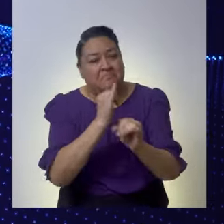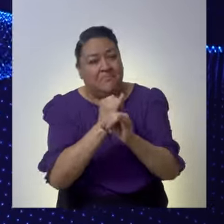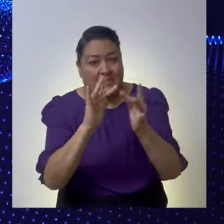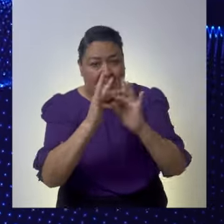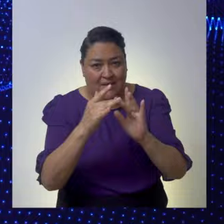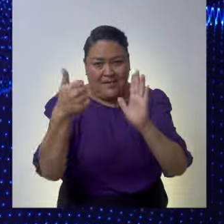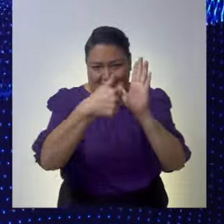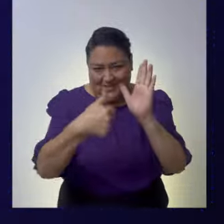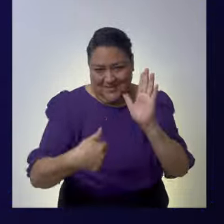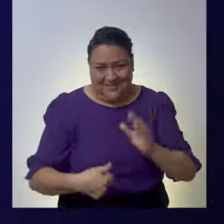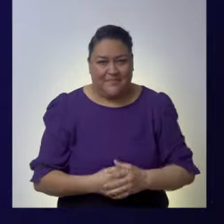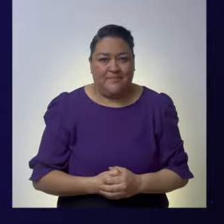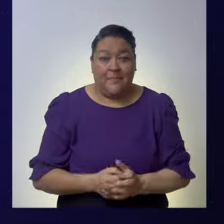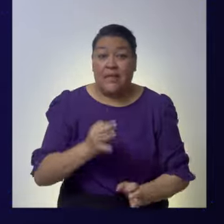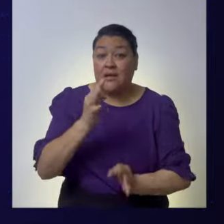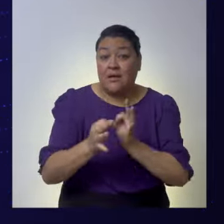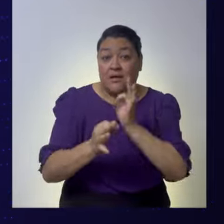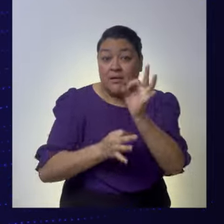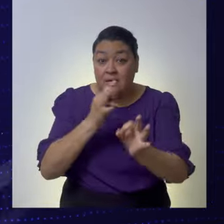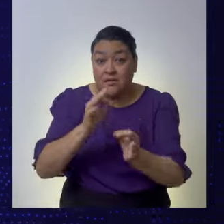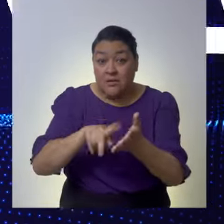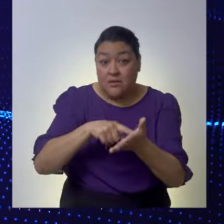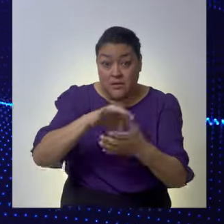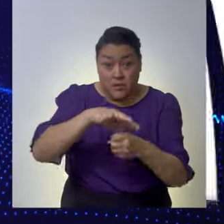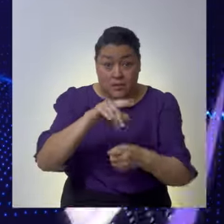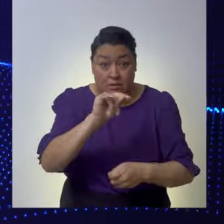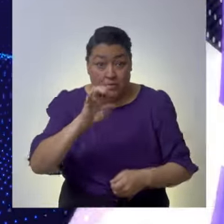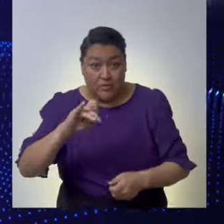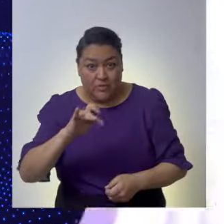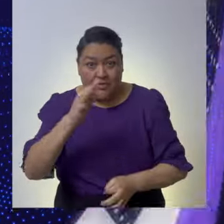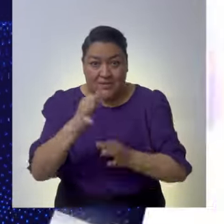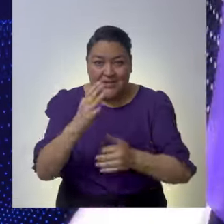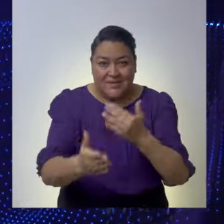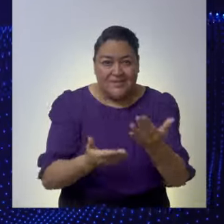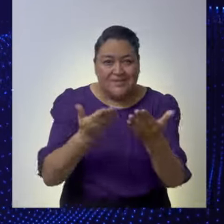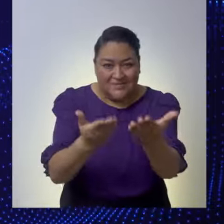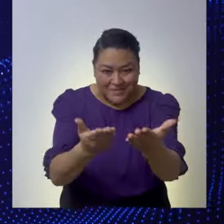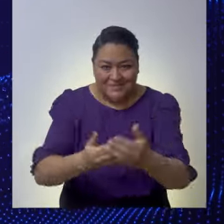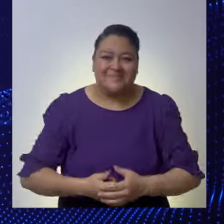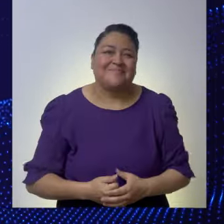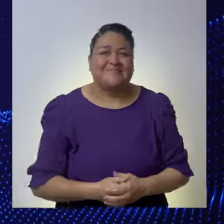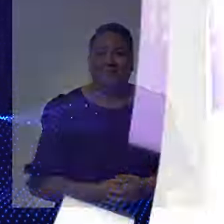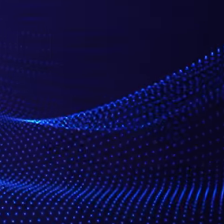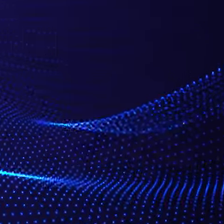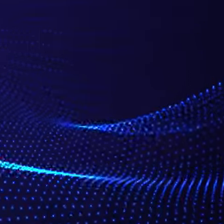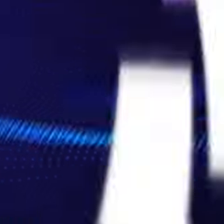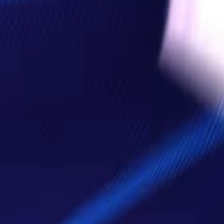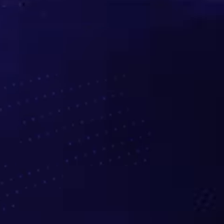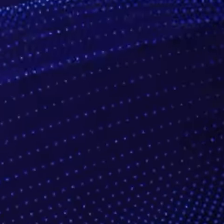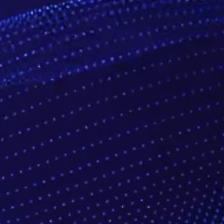nuestras redes sociales. Tribunal Electoral del Poder Judicial de la Federación. Tu Tribunal.